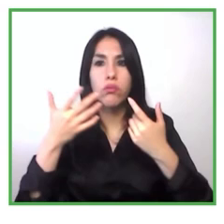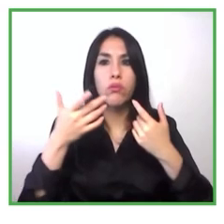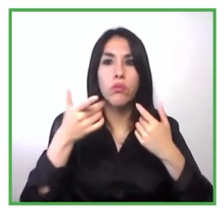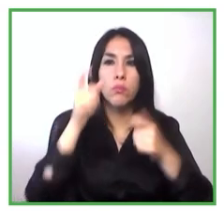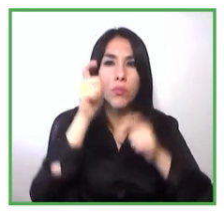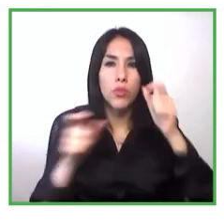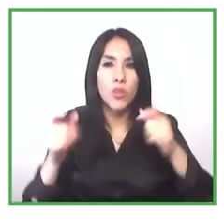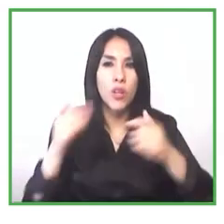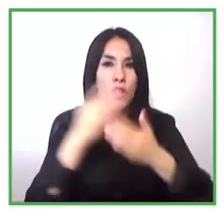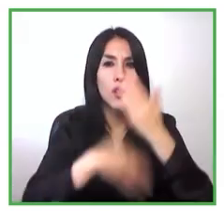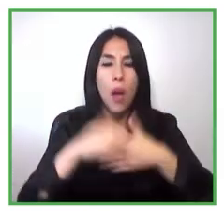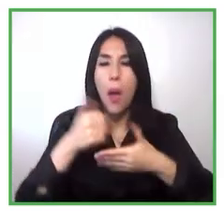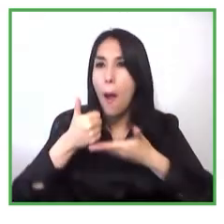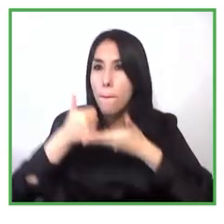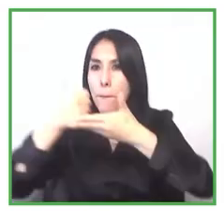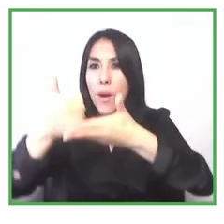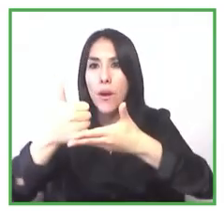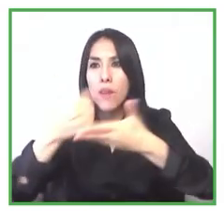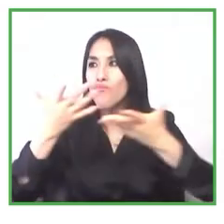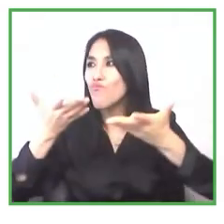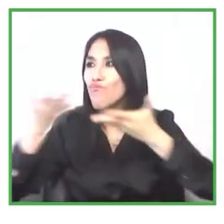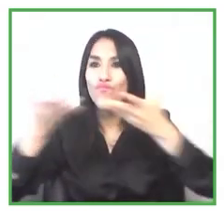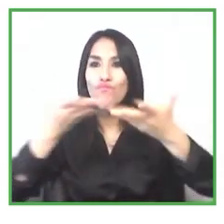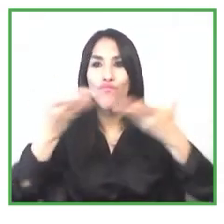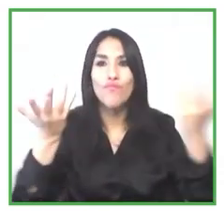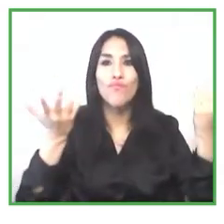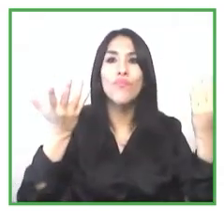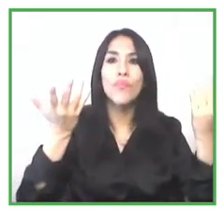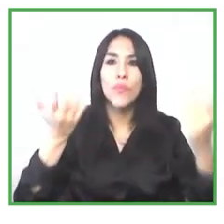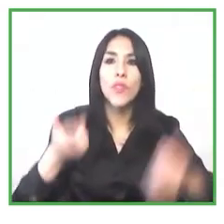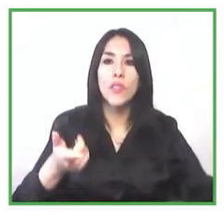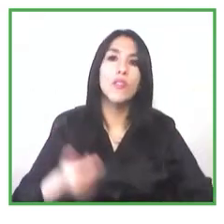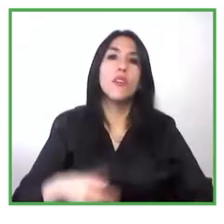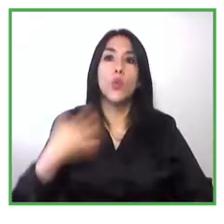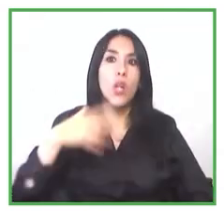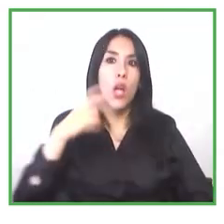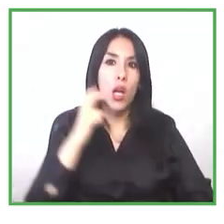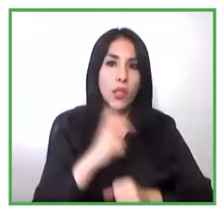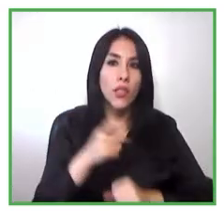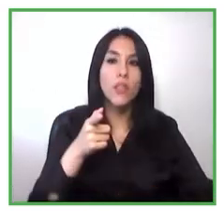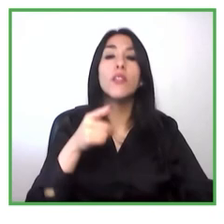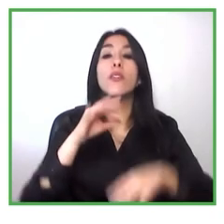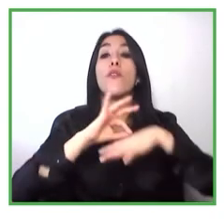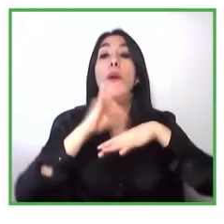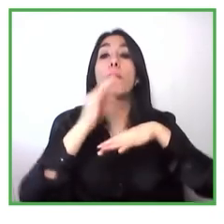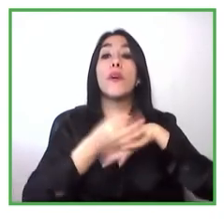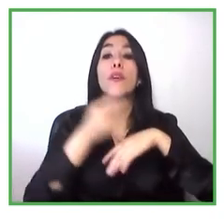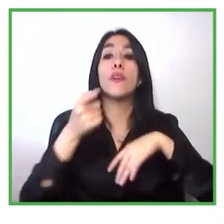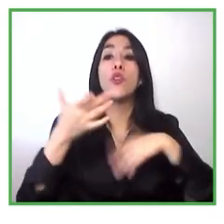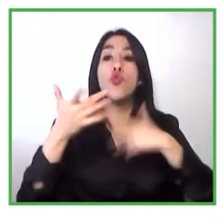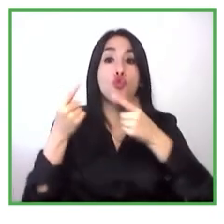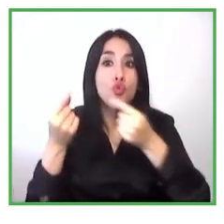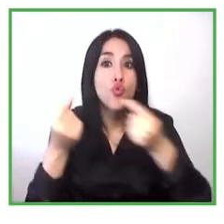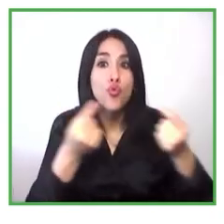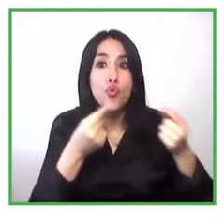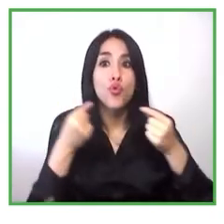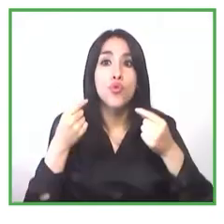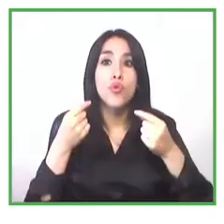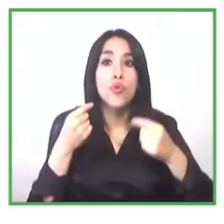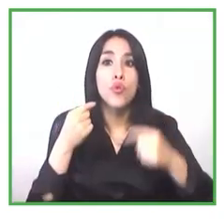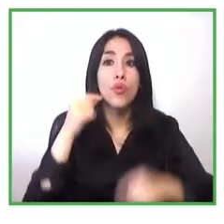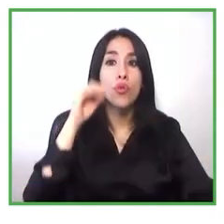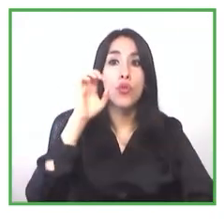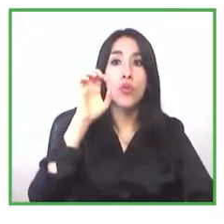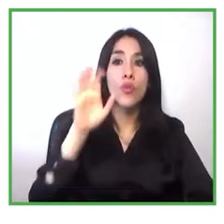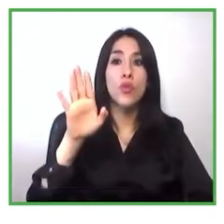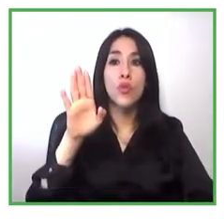fundación creamos un proyecto que es un e-commerce colaborativo para emprendedoras y emprendedores donde nosotros